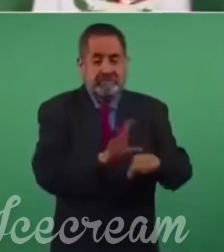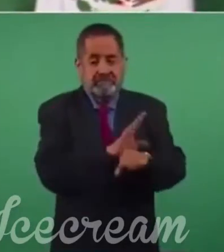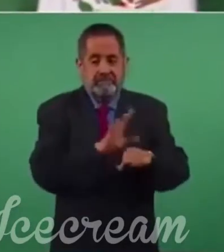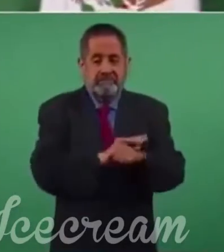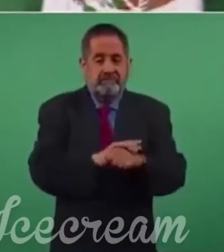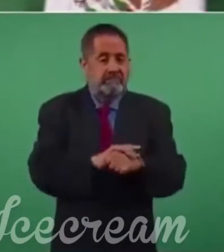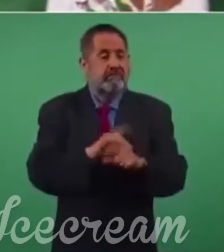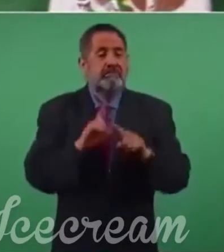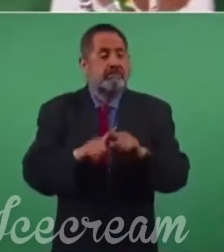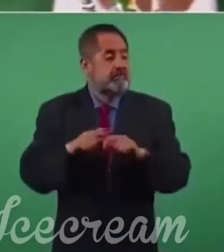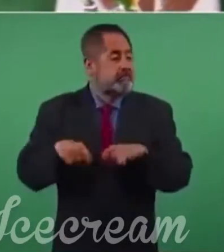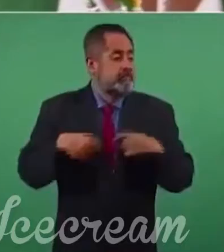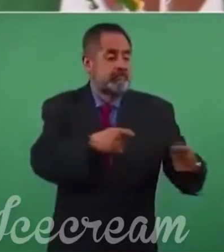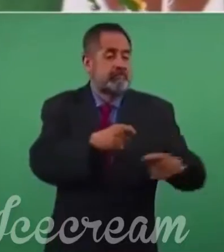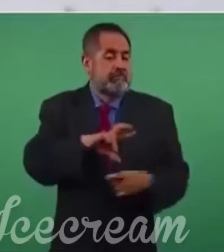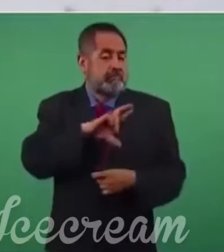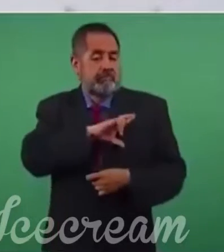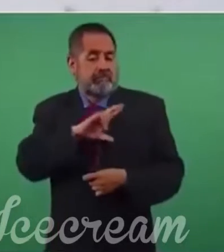particulares,